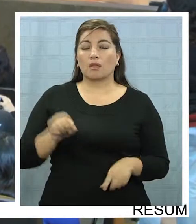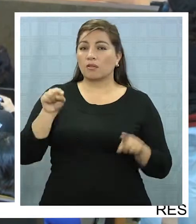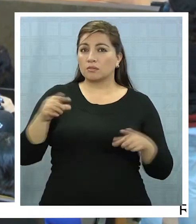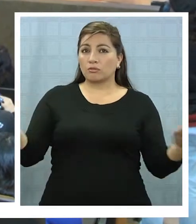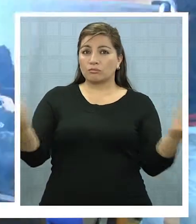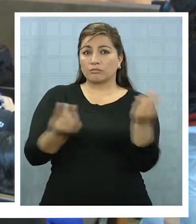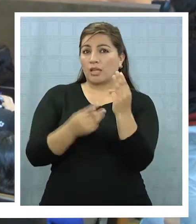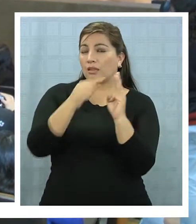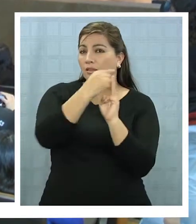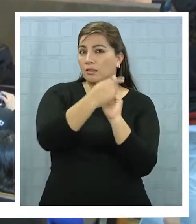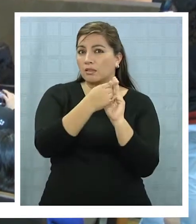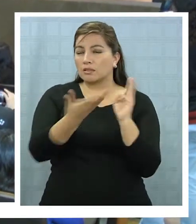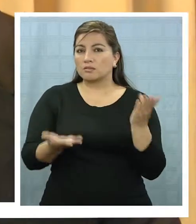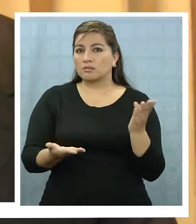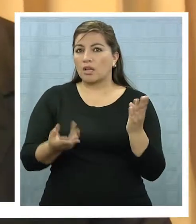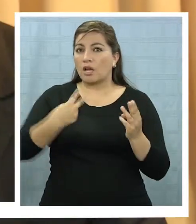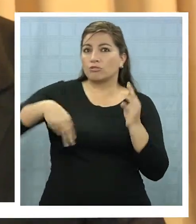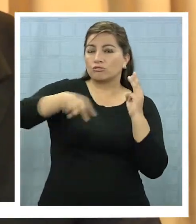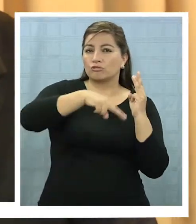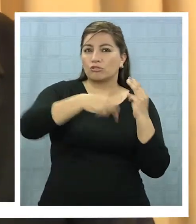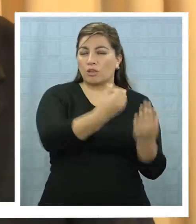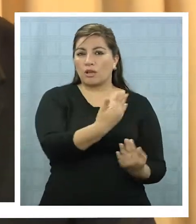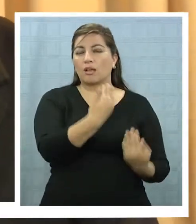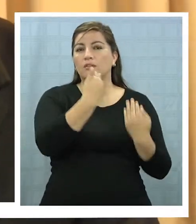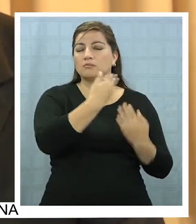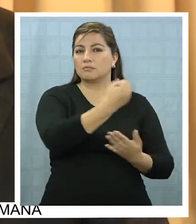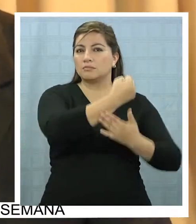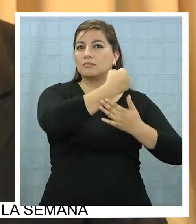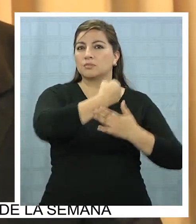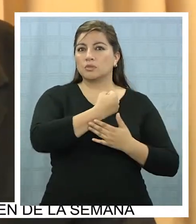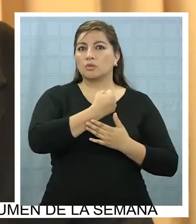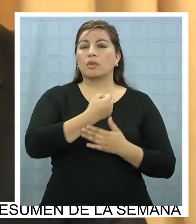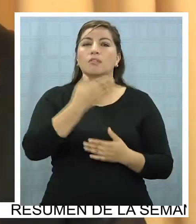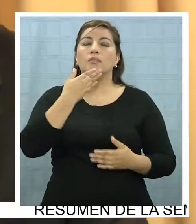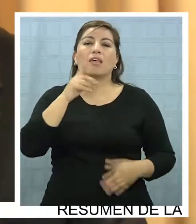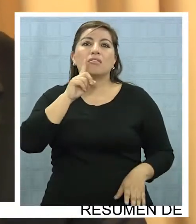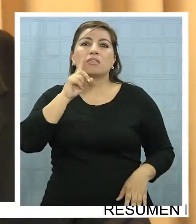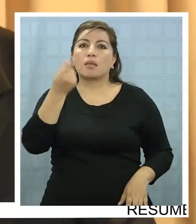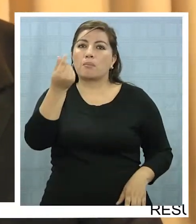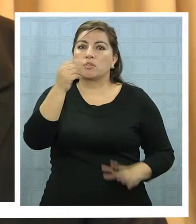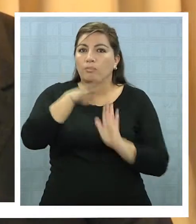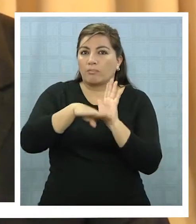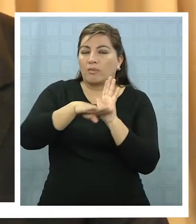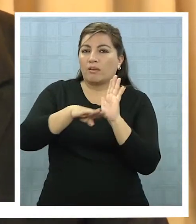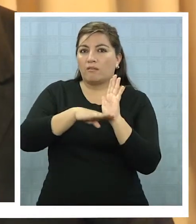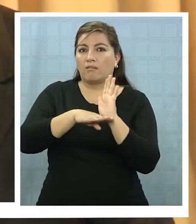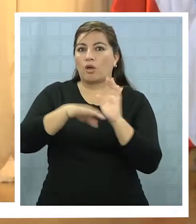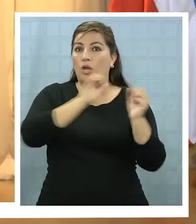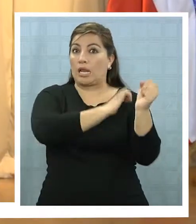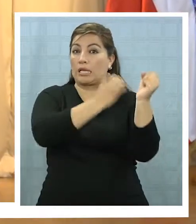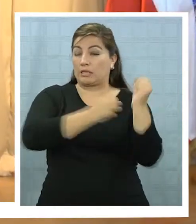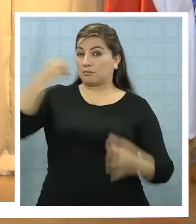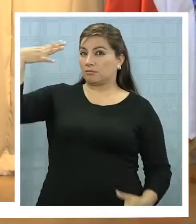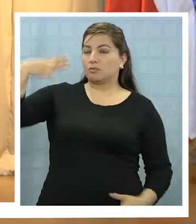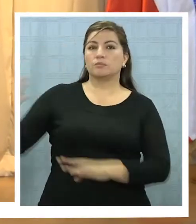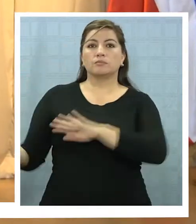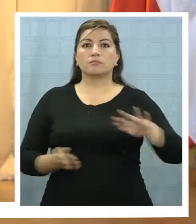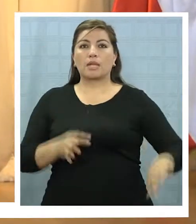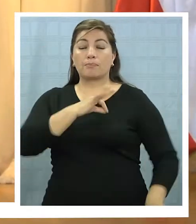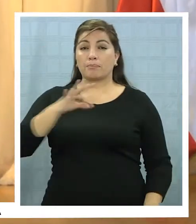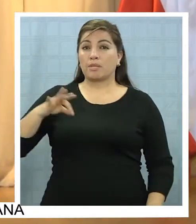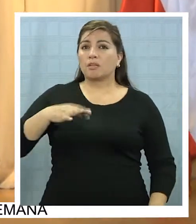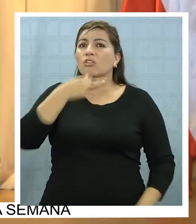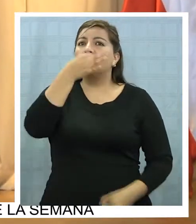obviamente nos va a ayudar a tener precios más razonables en la energía eléctrica. Según el